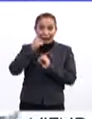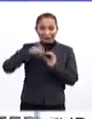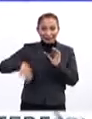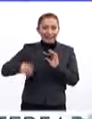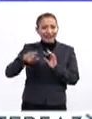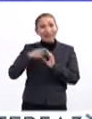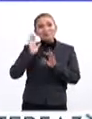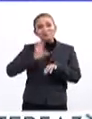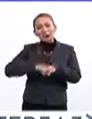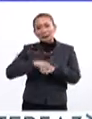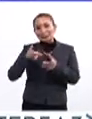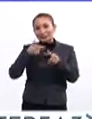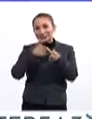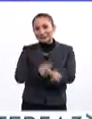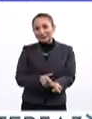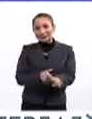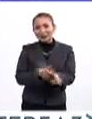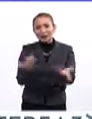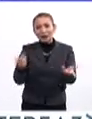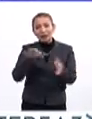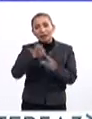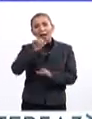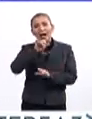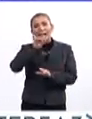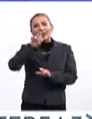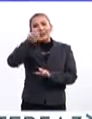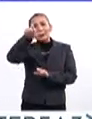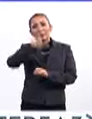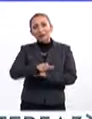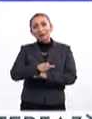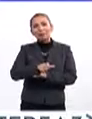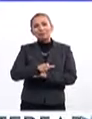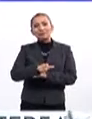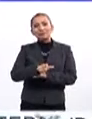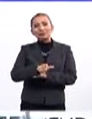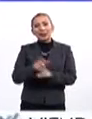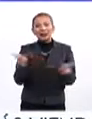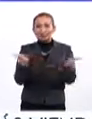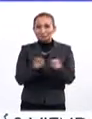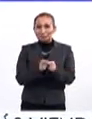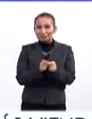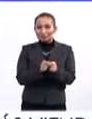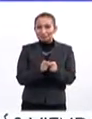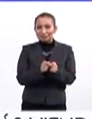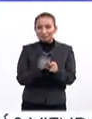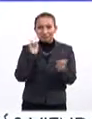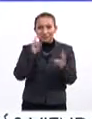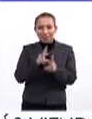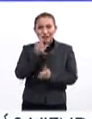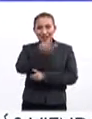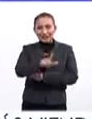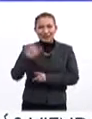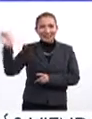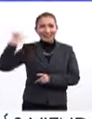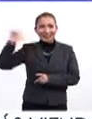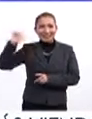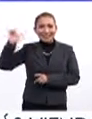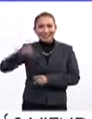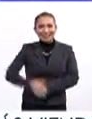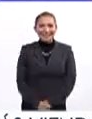dije, y mucho más. Así que síganos. Nos encuentran como Agencia Informativa de Educación de México, AEDMX. Nos vemos el lunes.